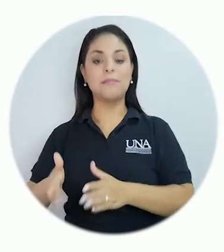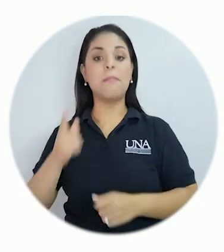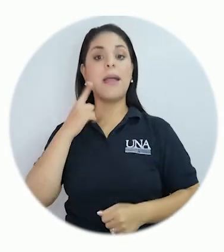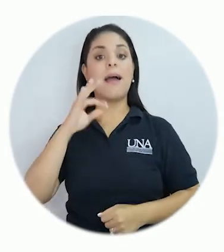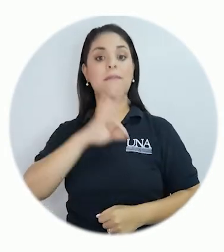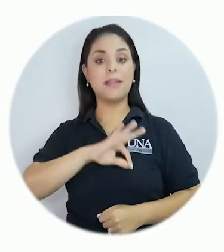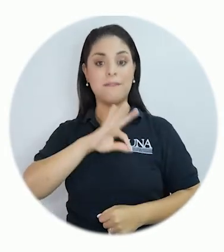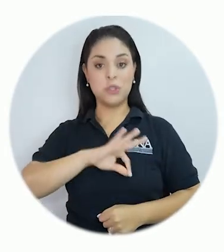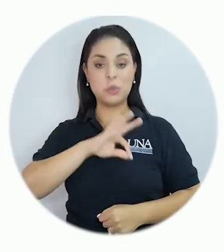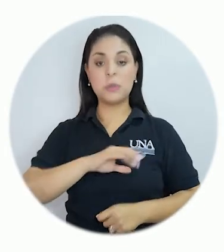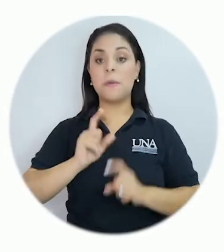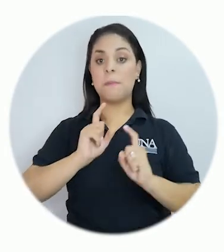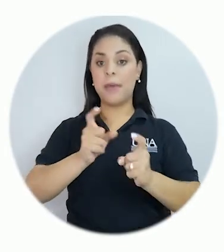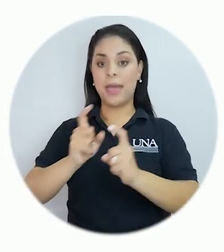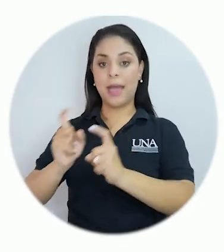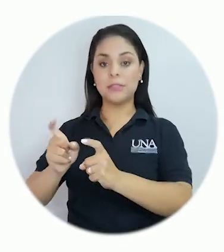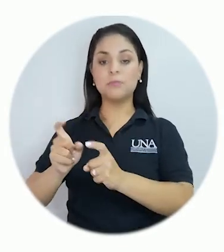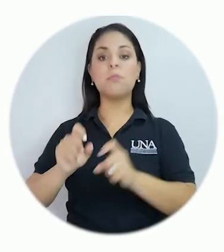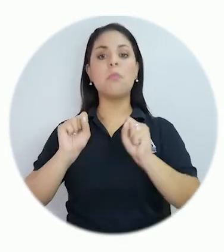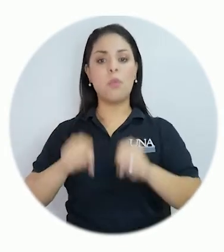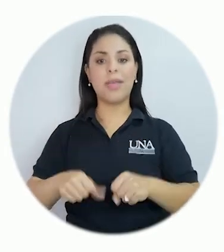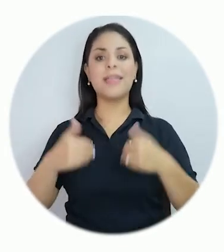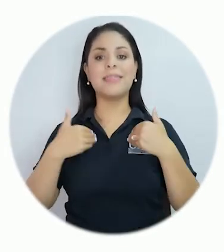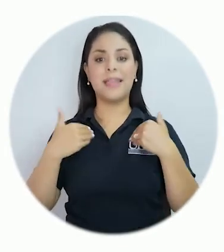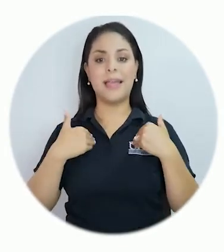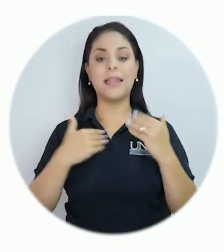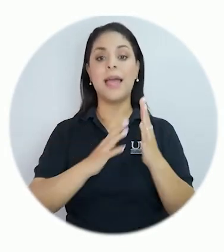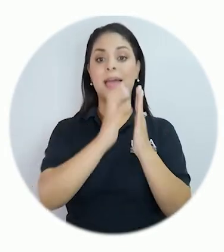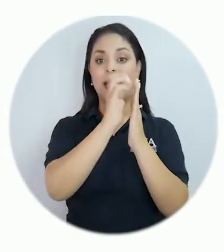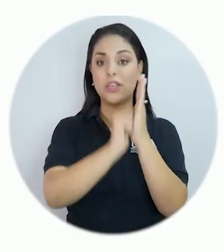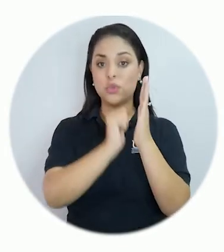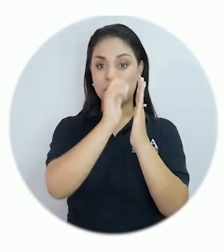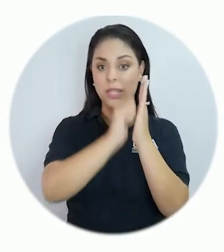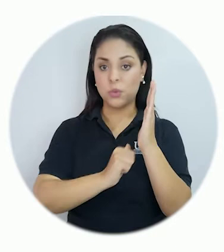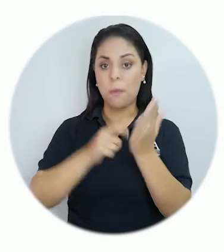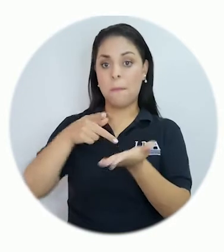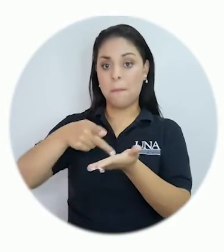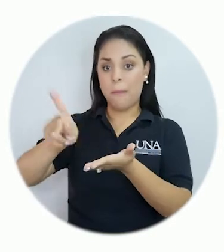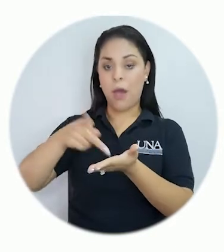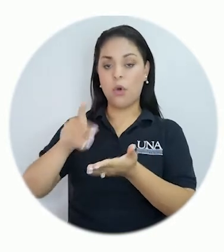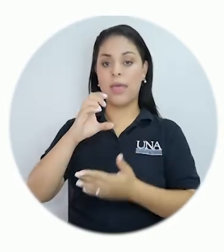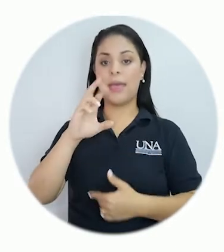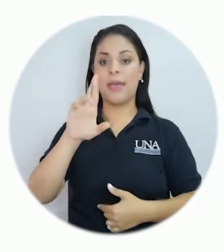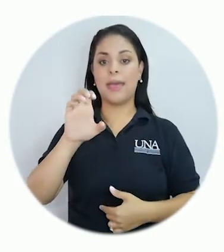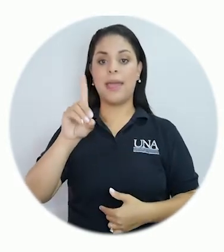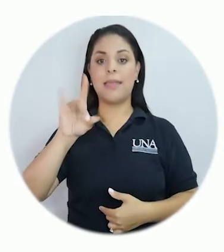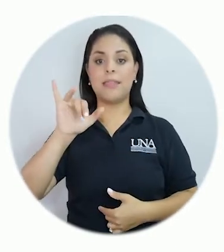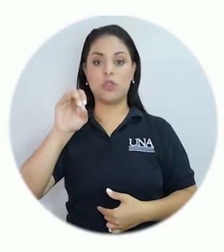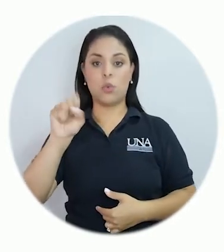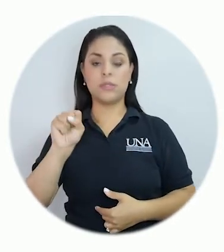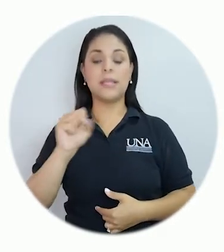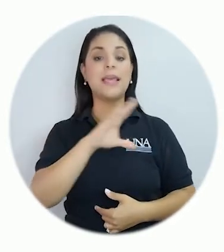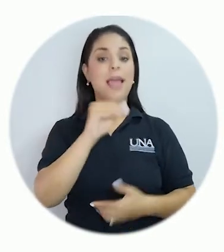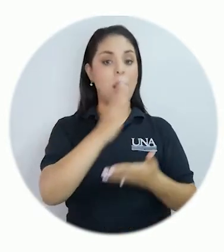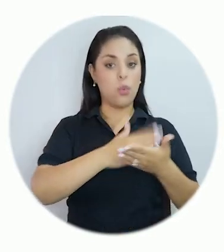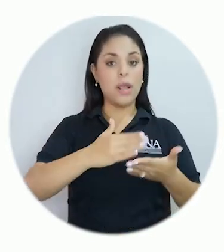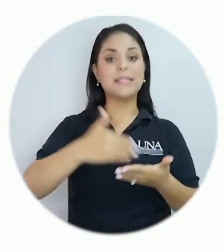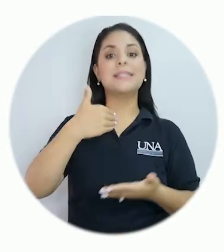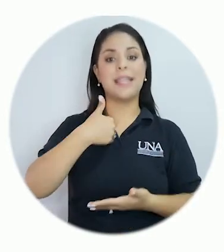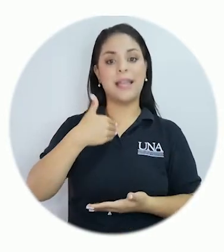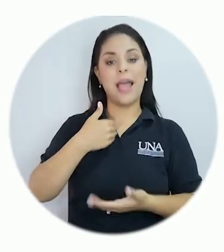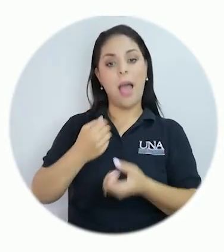Como beneficios, las becas pueden otorgar la exoneración en el pago de los créditos y algunas incluyen el aporte